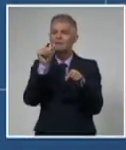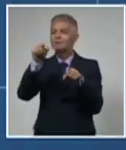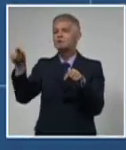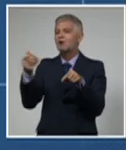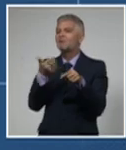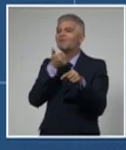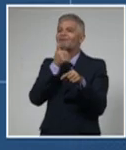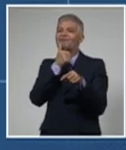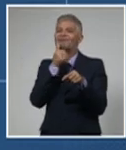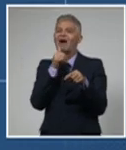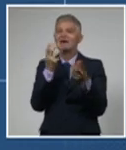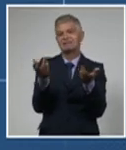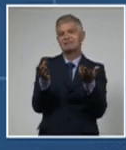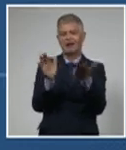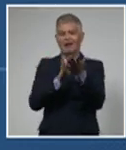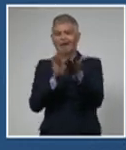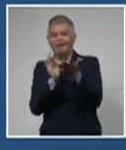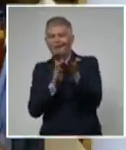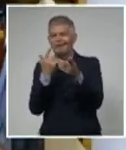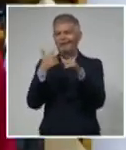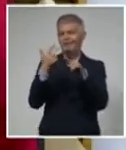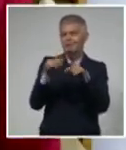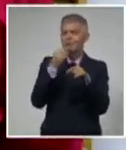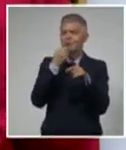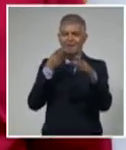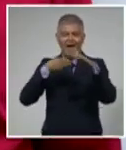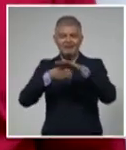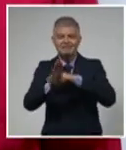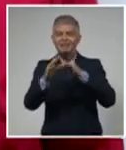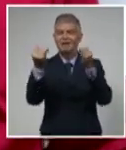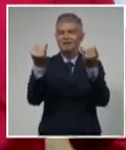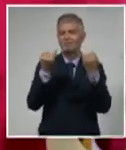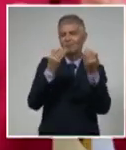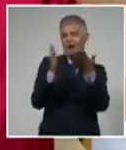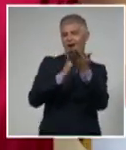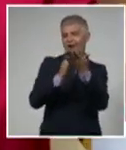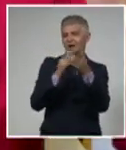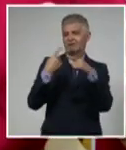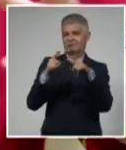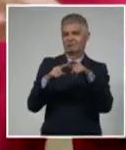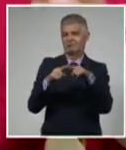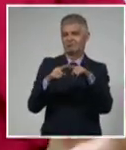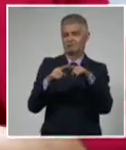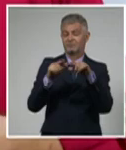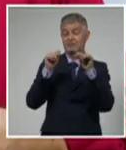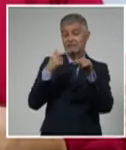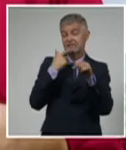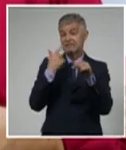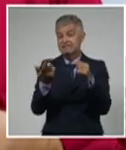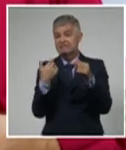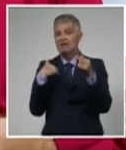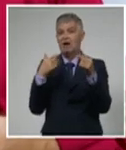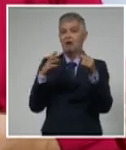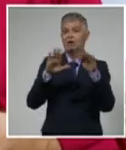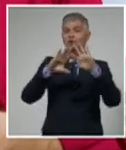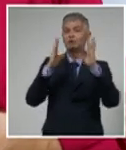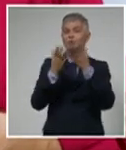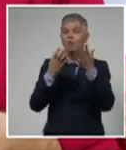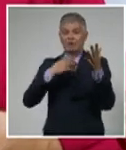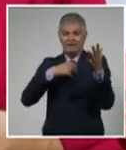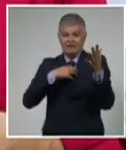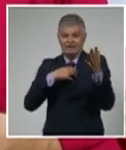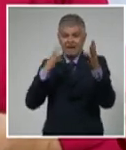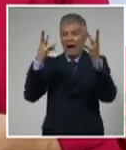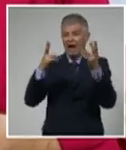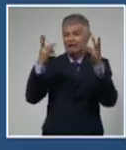través de las nuevas tecnologías techo de la biblioteca el techo simbólico no sólo el techo físico